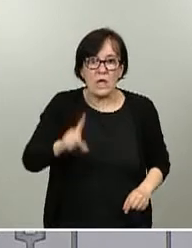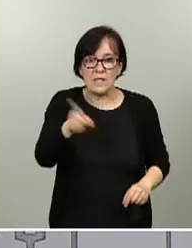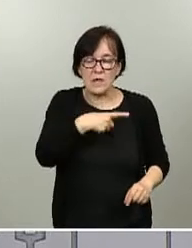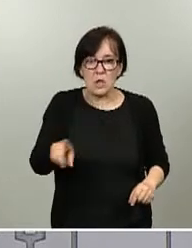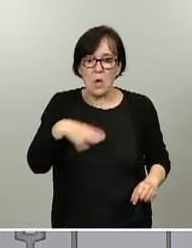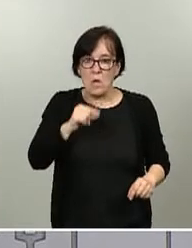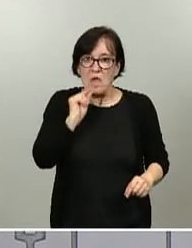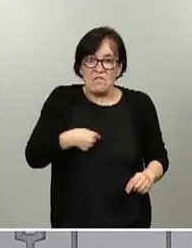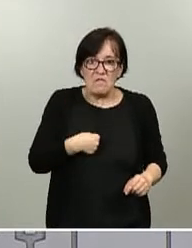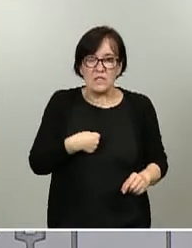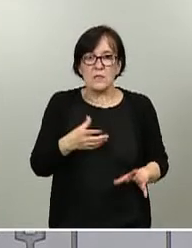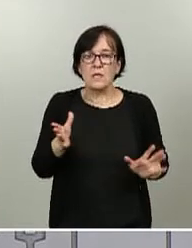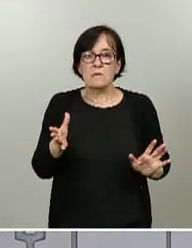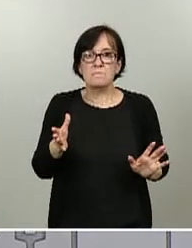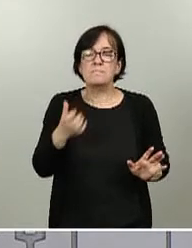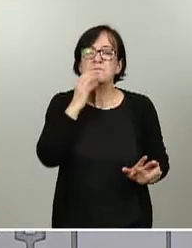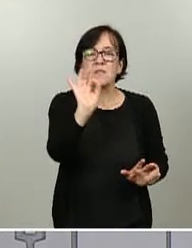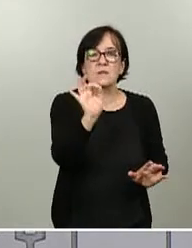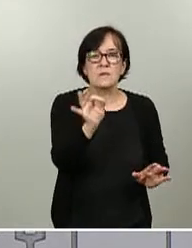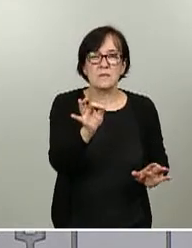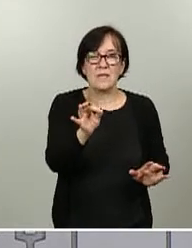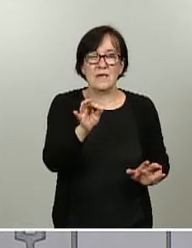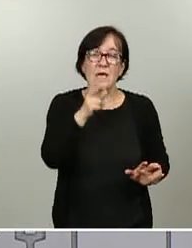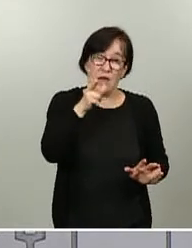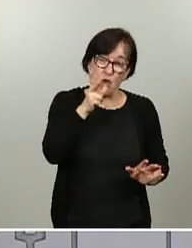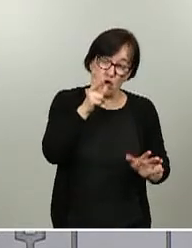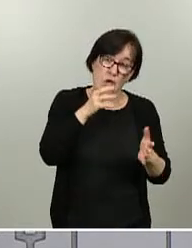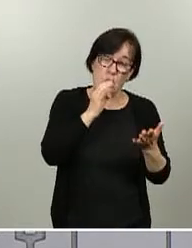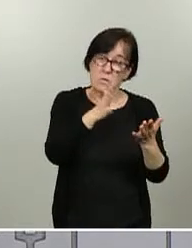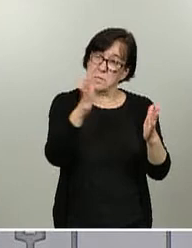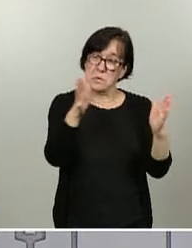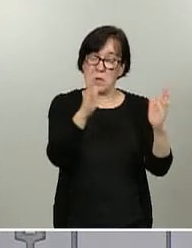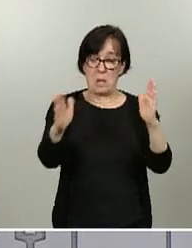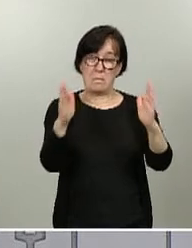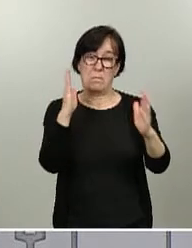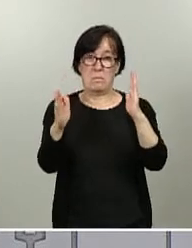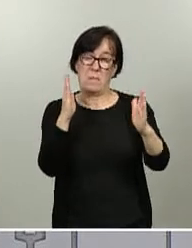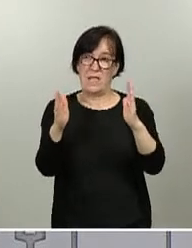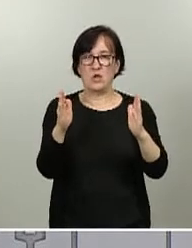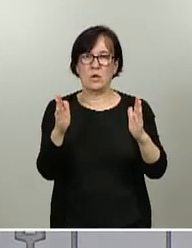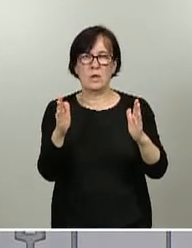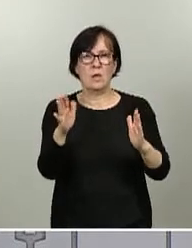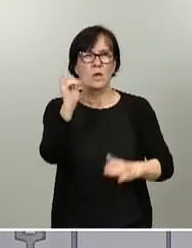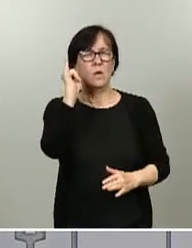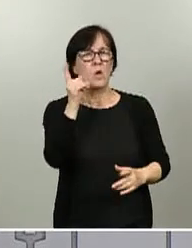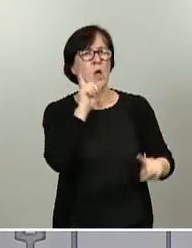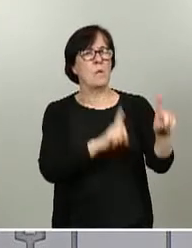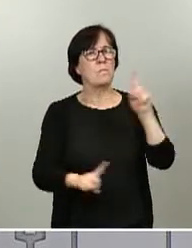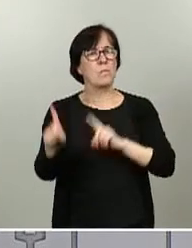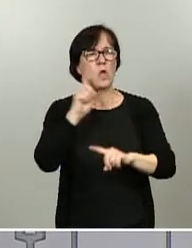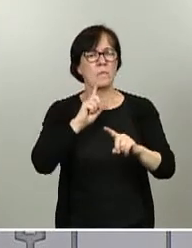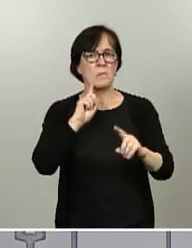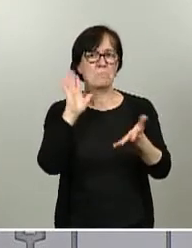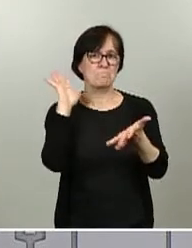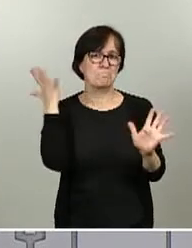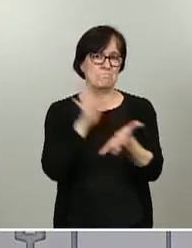Sí que es cierto que la hidroxicloroquina durante algún periodo hubo también problemas de abastecimiento por la misma